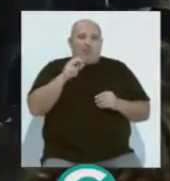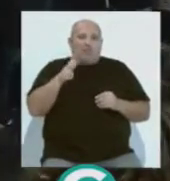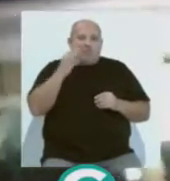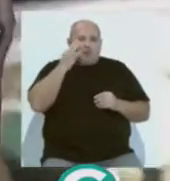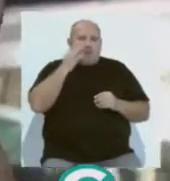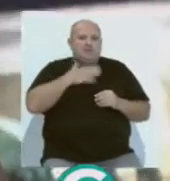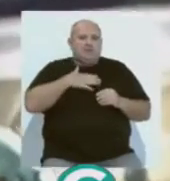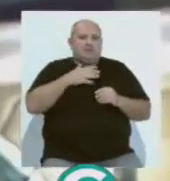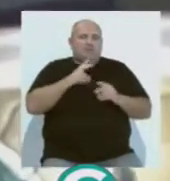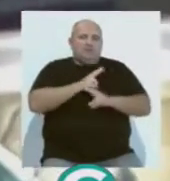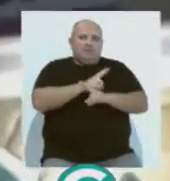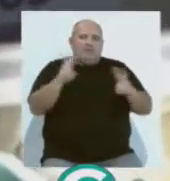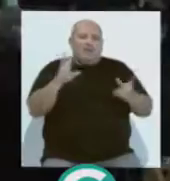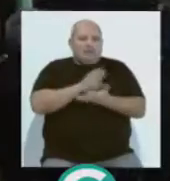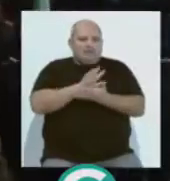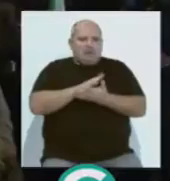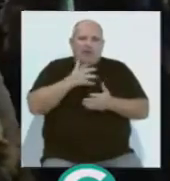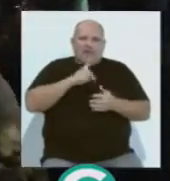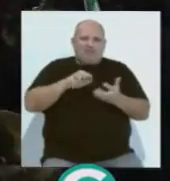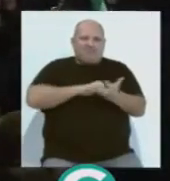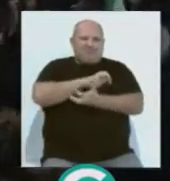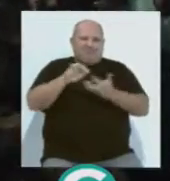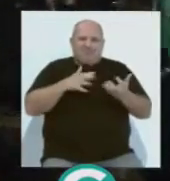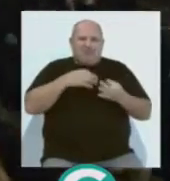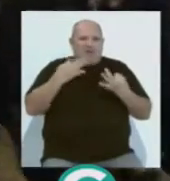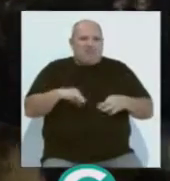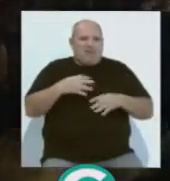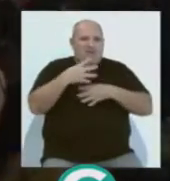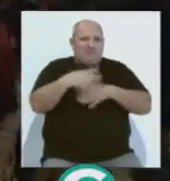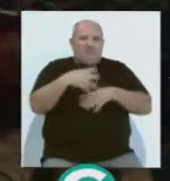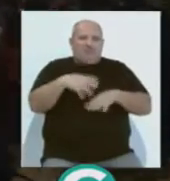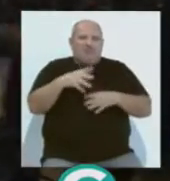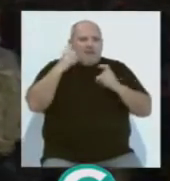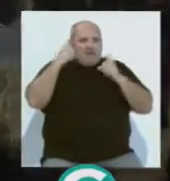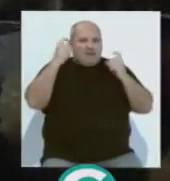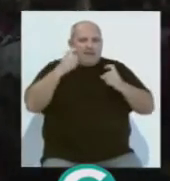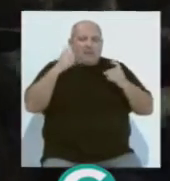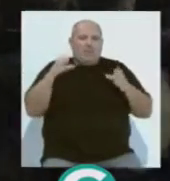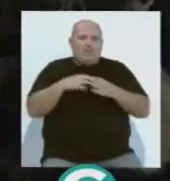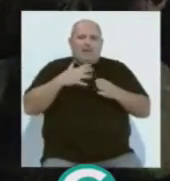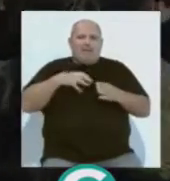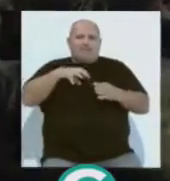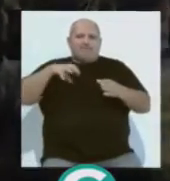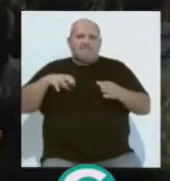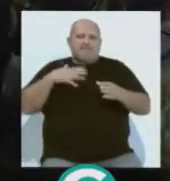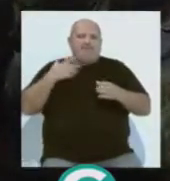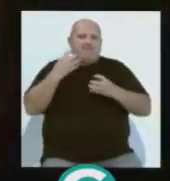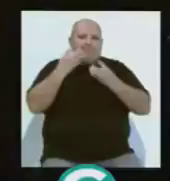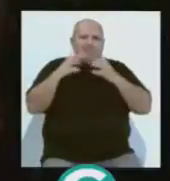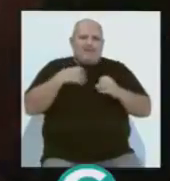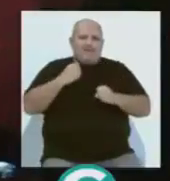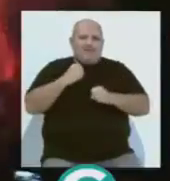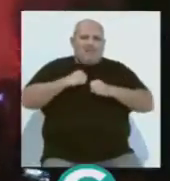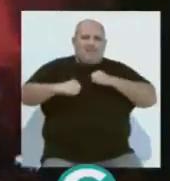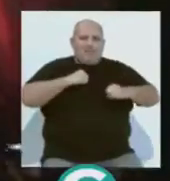Humanos, intentaba trasladar con normalidad el objetivo inicial de la manifestación a pesar de los intentos de un grupo de manifestantes por impedir el